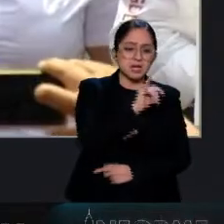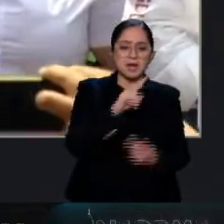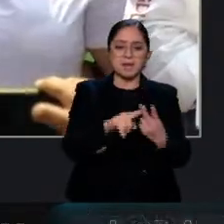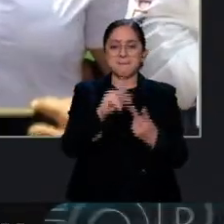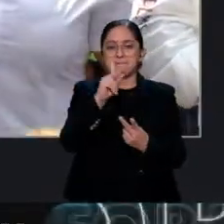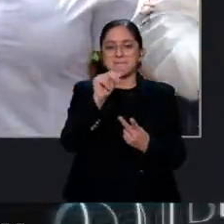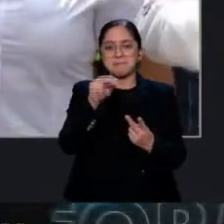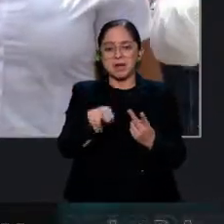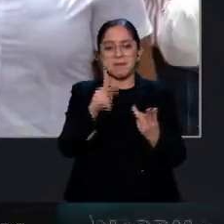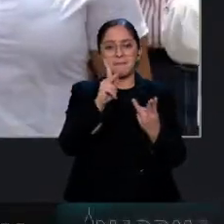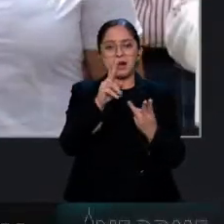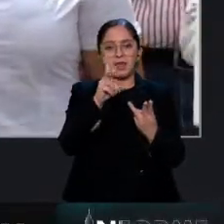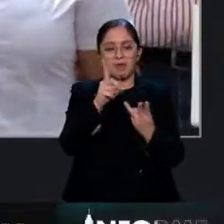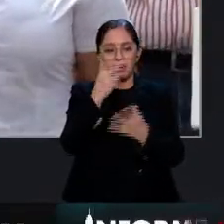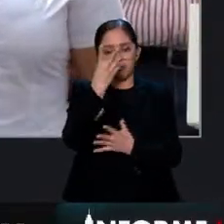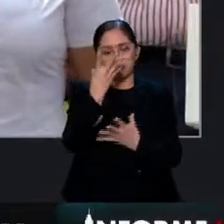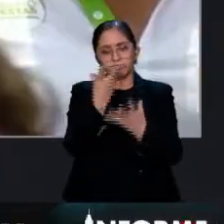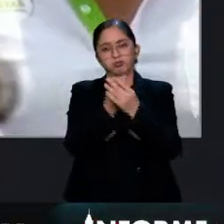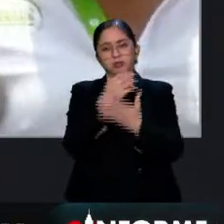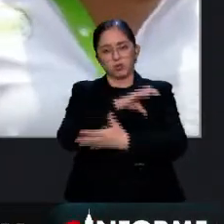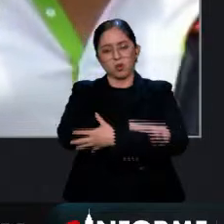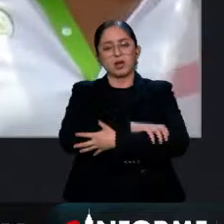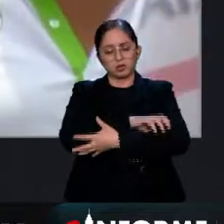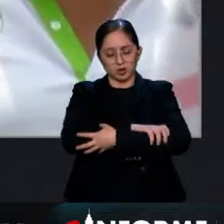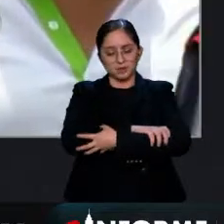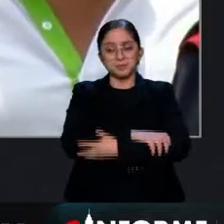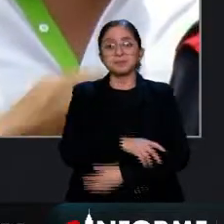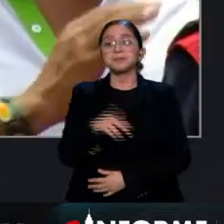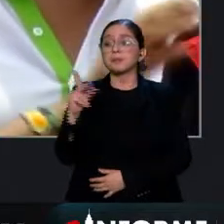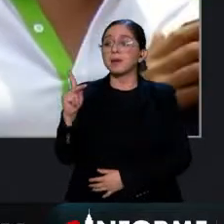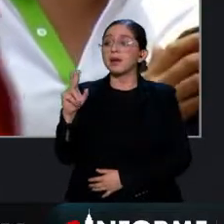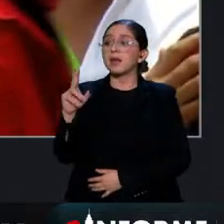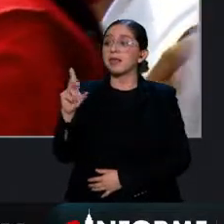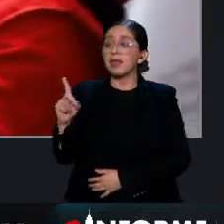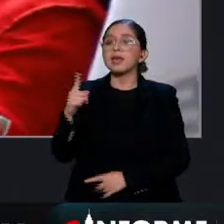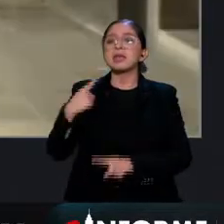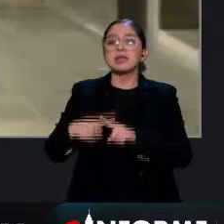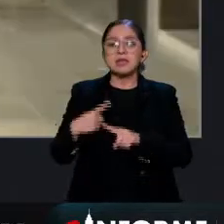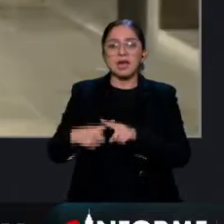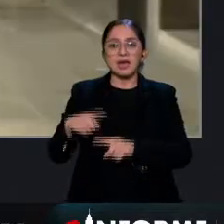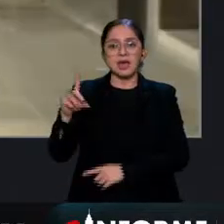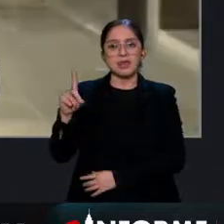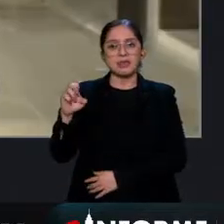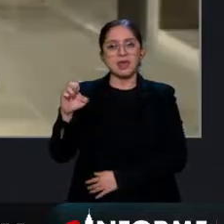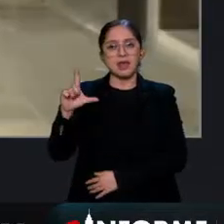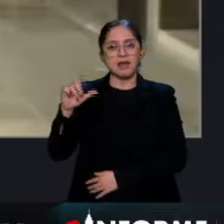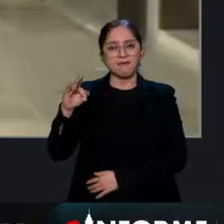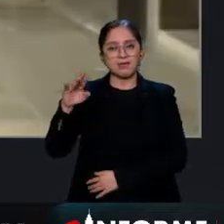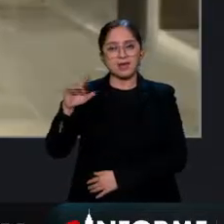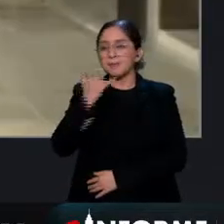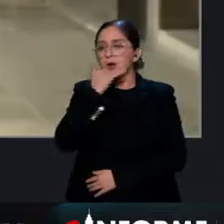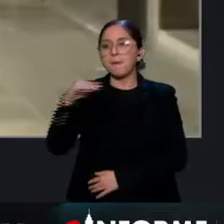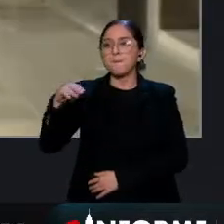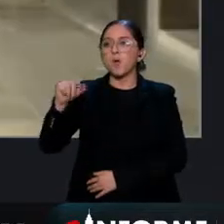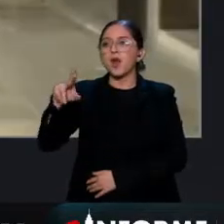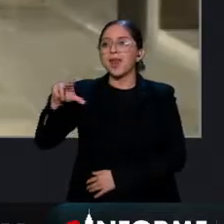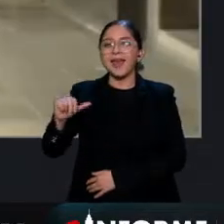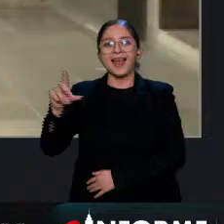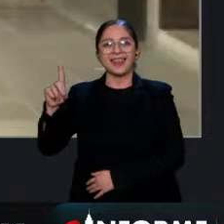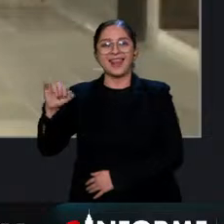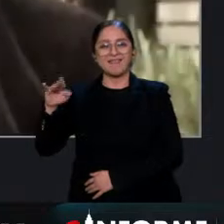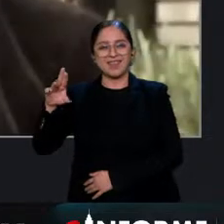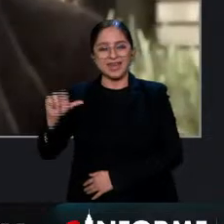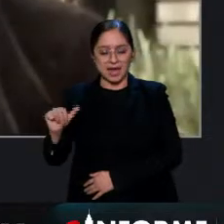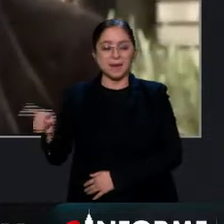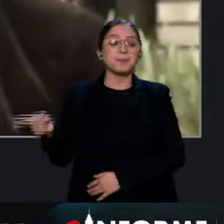También le informamos que luego de que Morena definió que su abanderada será Delfina Gómez por ser la ganadora de la encuesta, el dirigente estatal del PRI, Erick